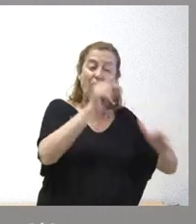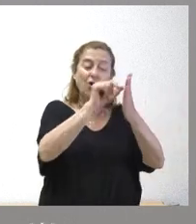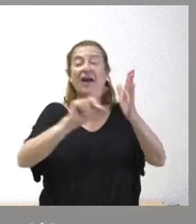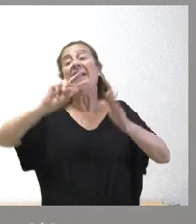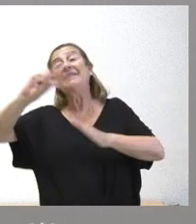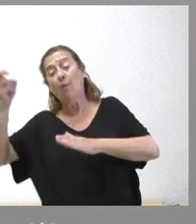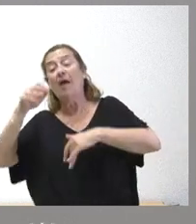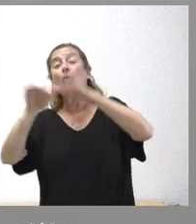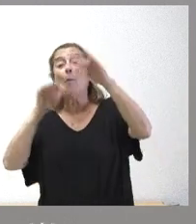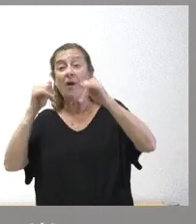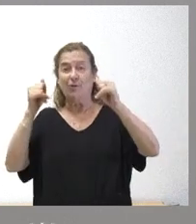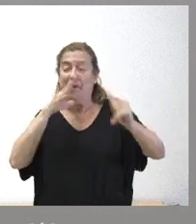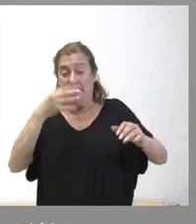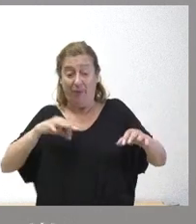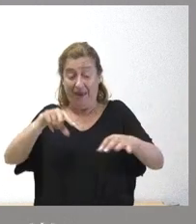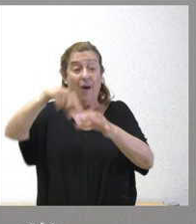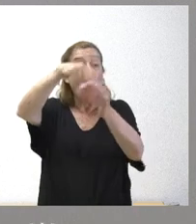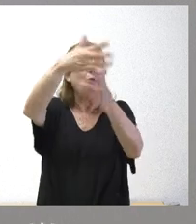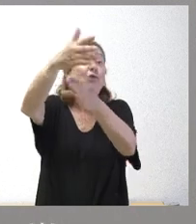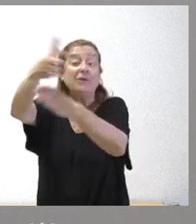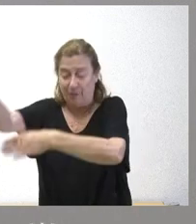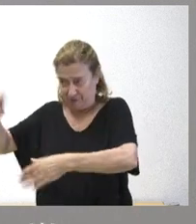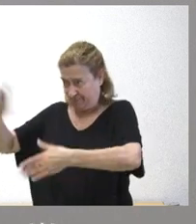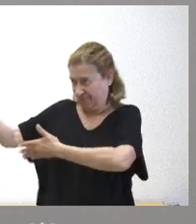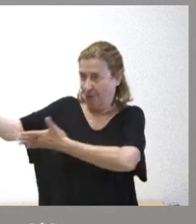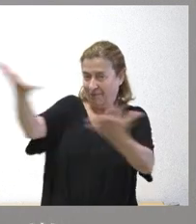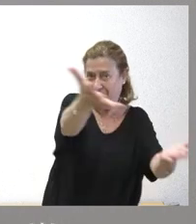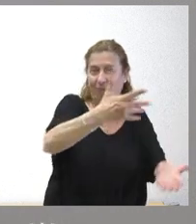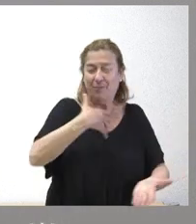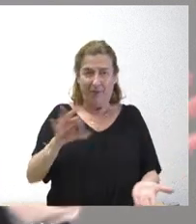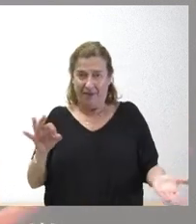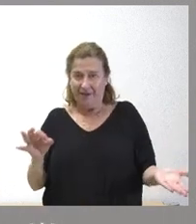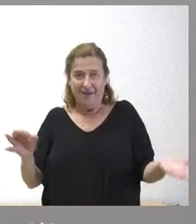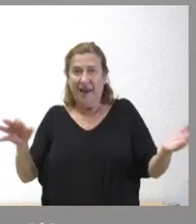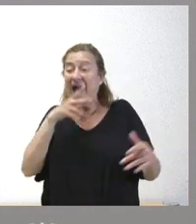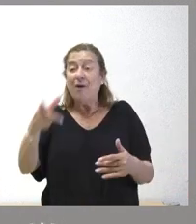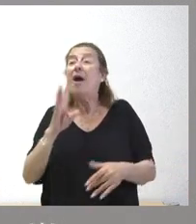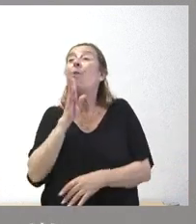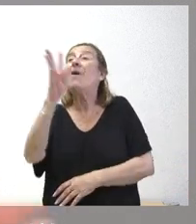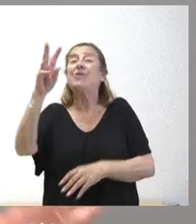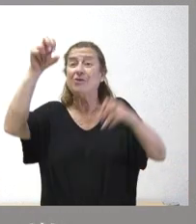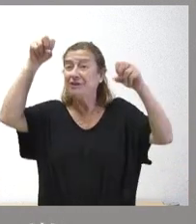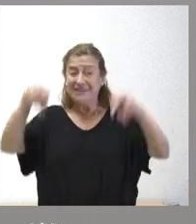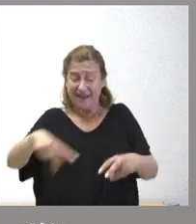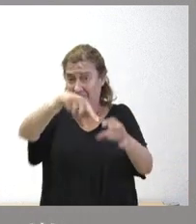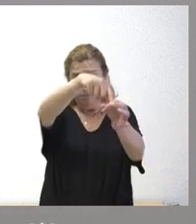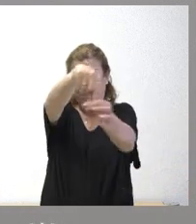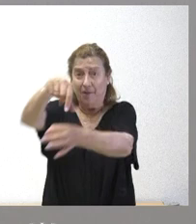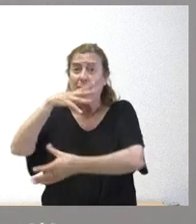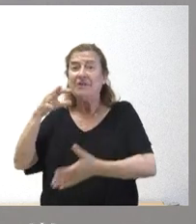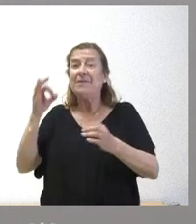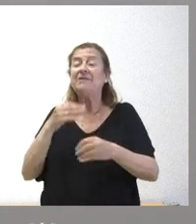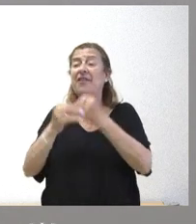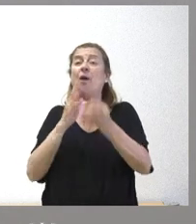selección para acceder a esas plazas que han quedado vacantes y que van a quedar vacantes en los próximos 4 años porque no se cubren para 4 años